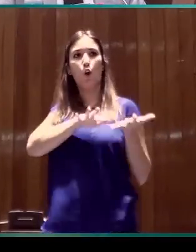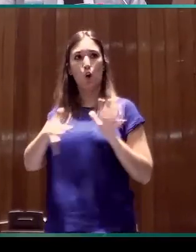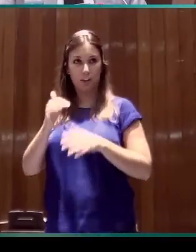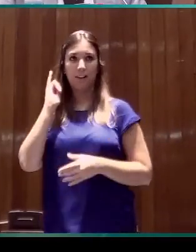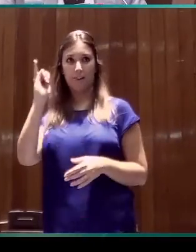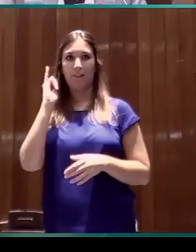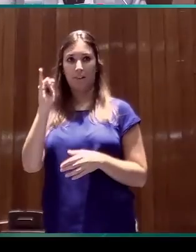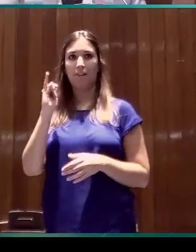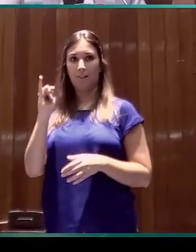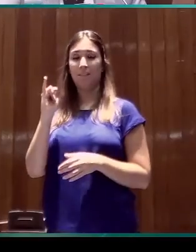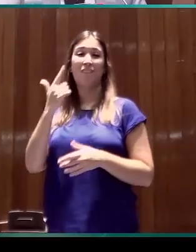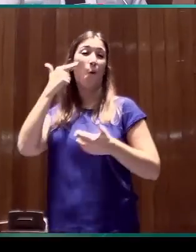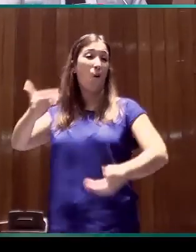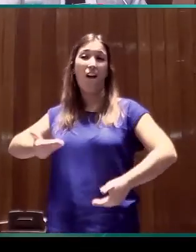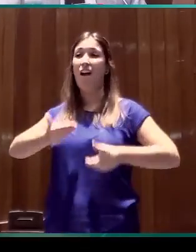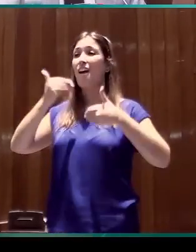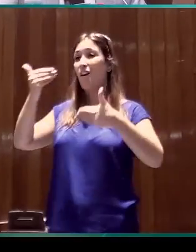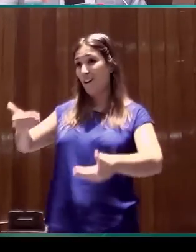notación tradicional